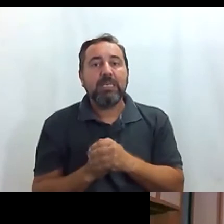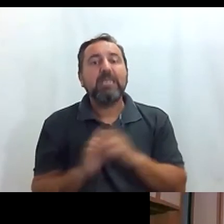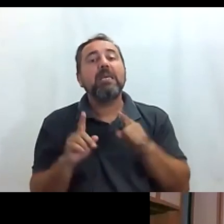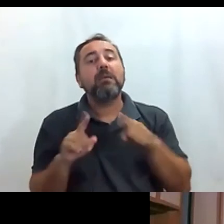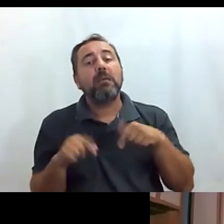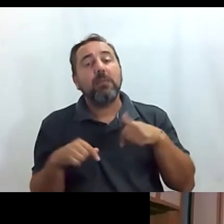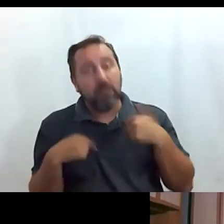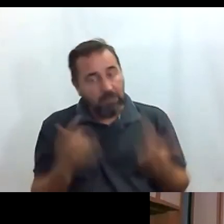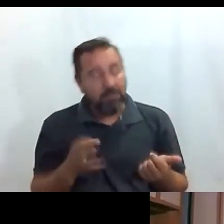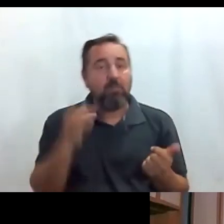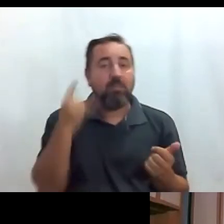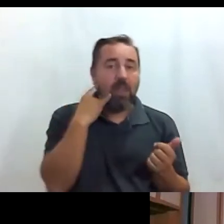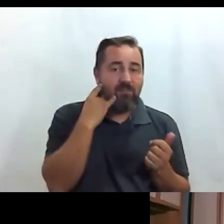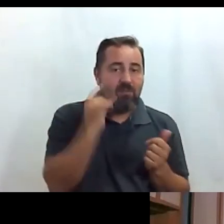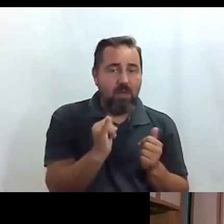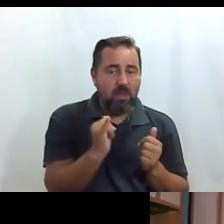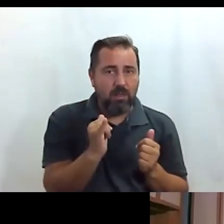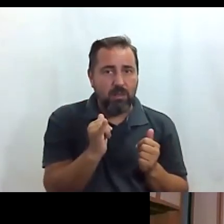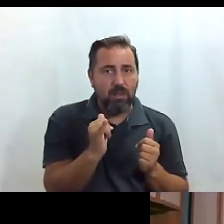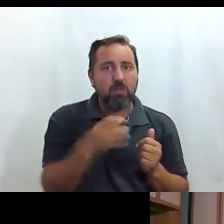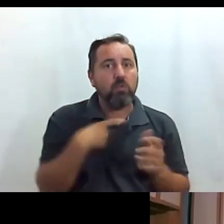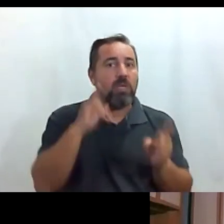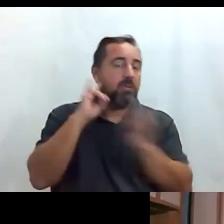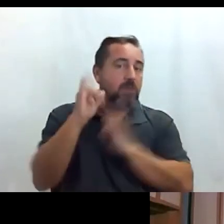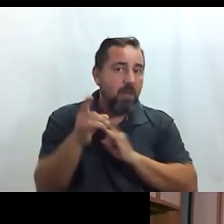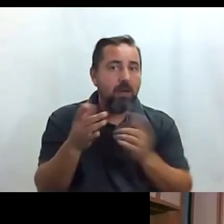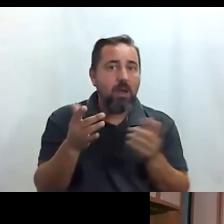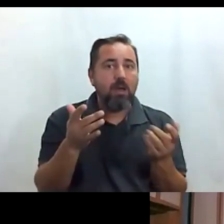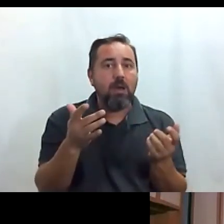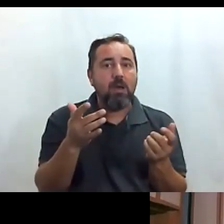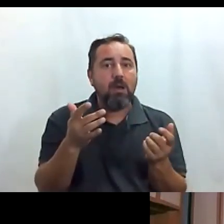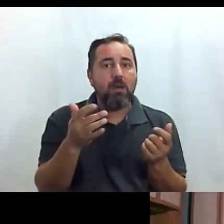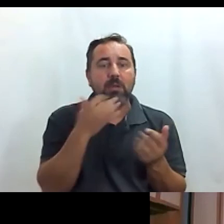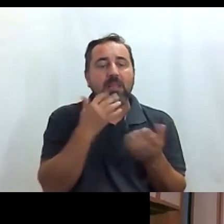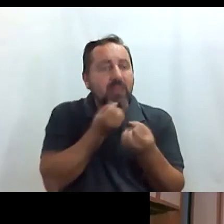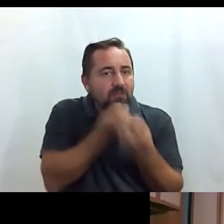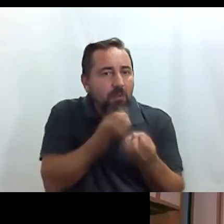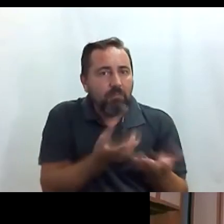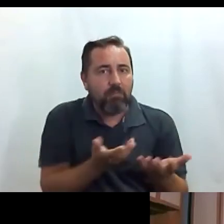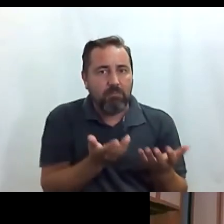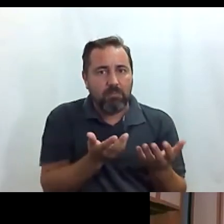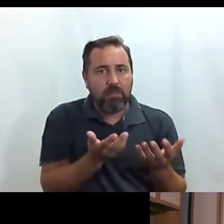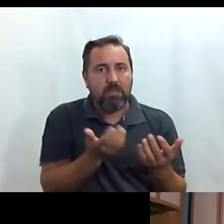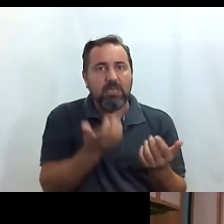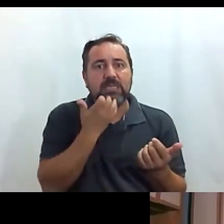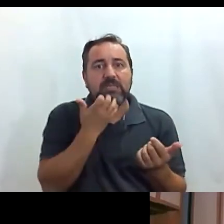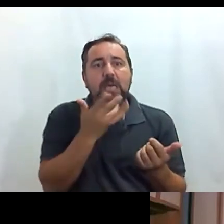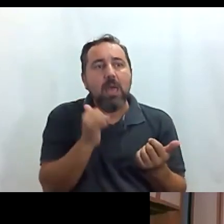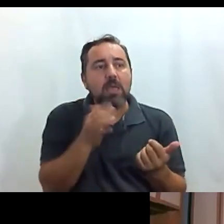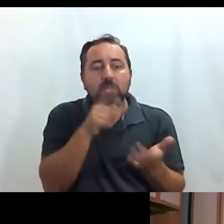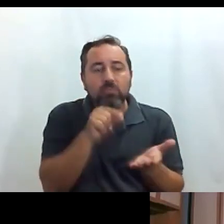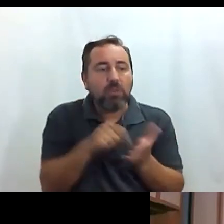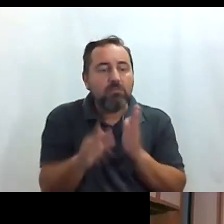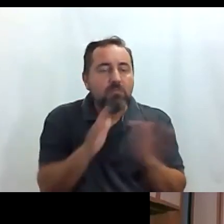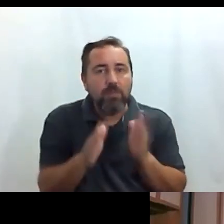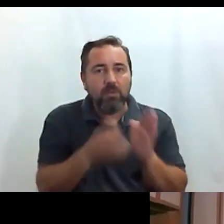también tiene un teléfono para que puedes llamar pues para para que te informen si si hay una incidencia en ese momento en